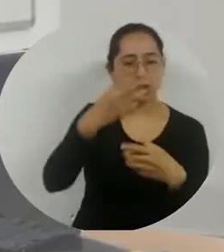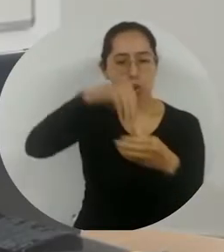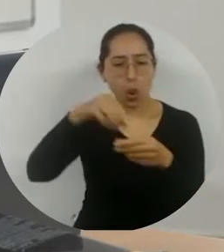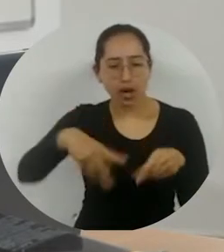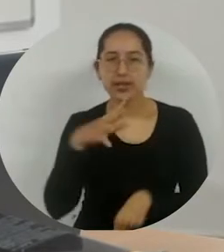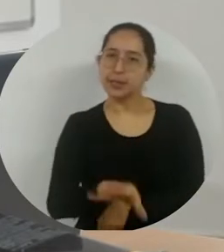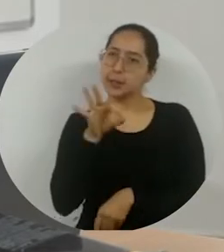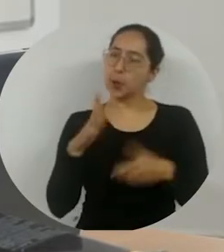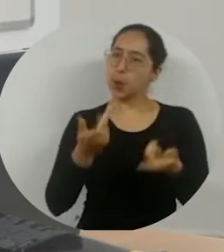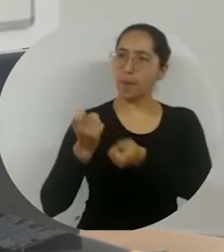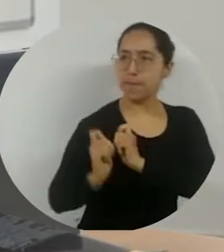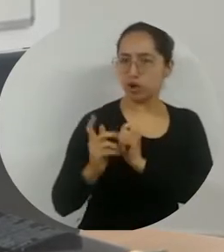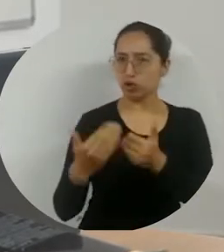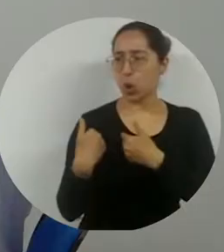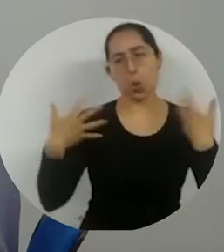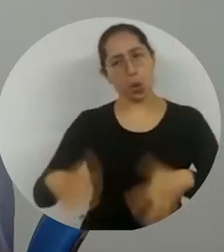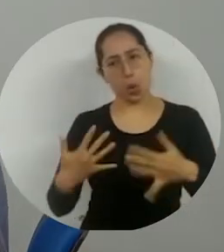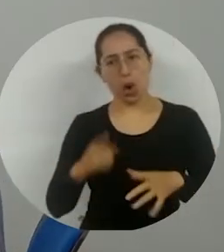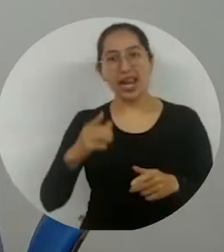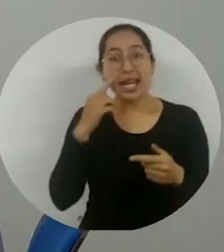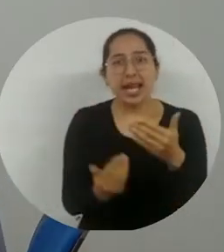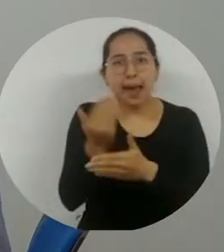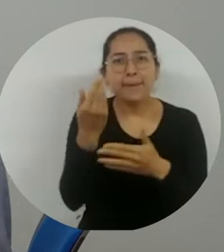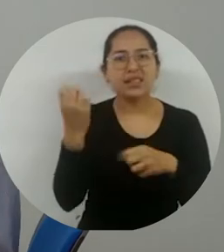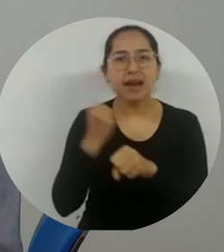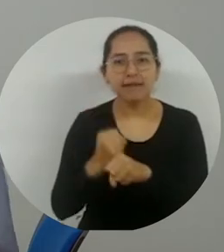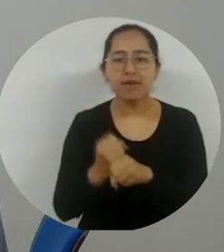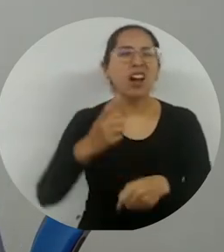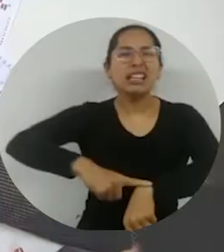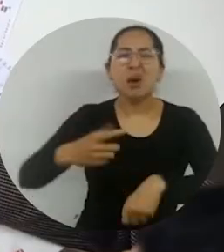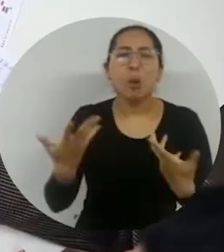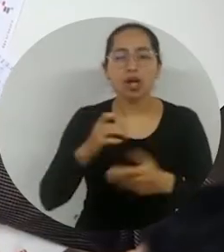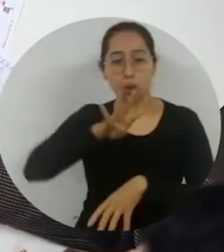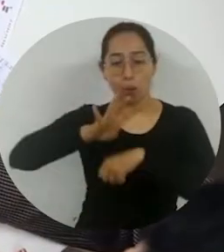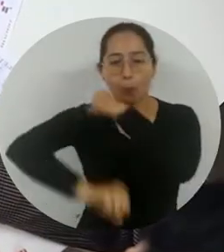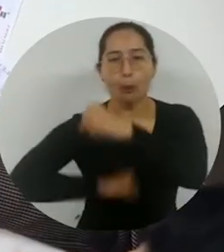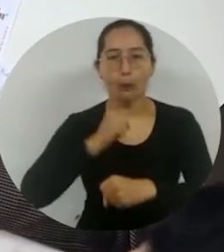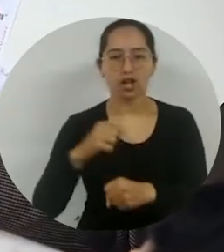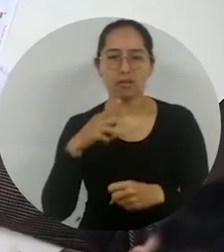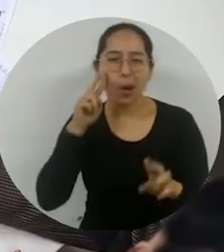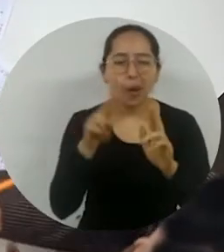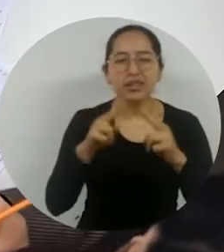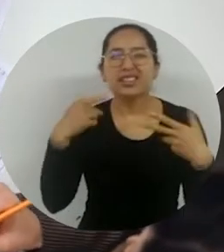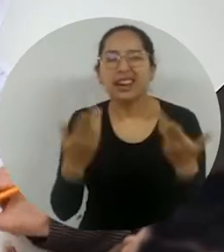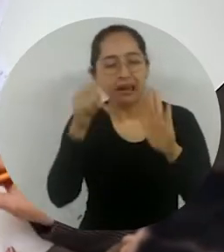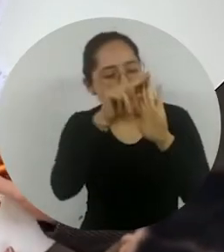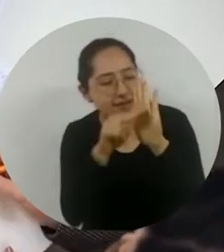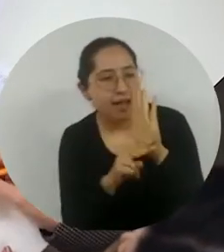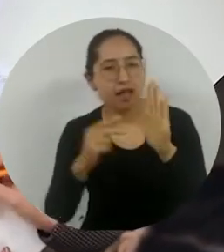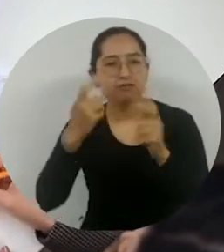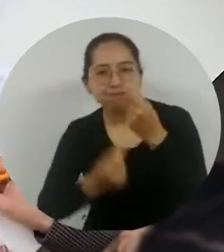Unimagdalena, Jimmy Bolaños Tarra, estará encargado durante cuatro años de recomendar acciones en torno a las normas contables de información